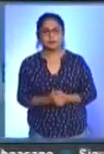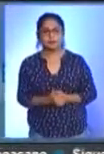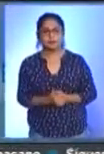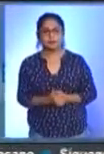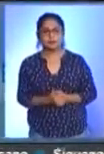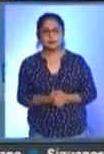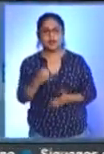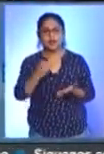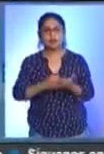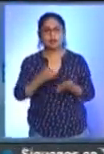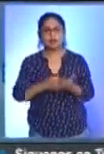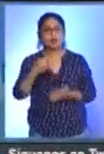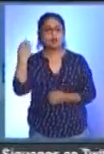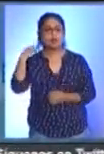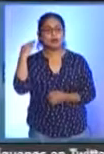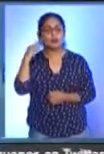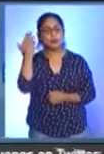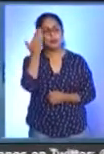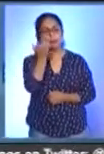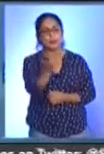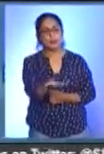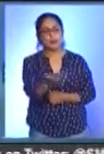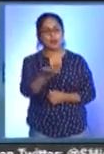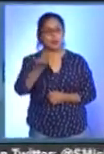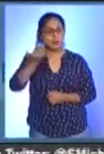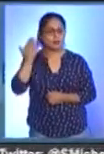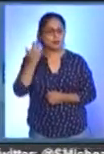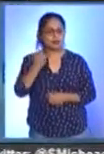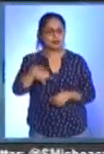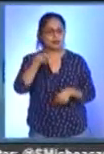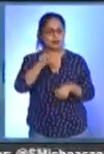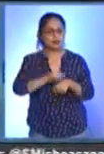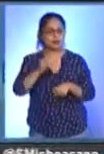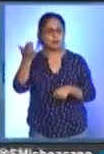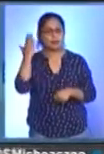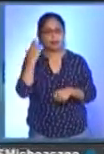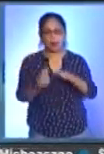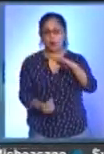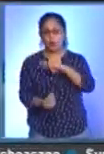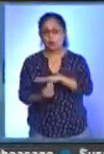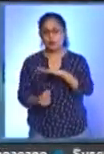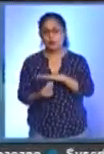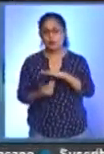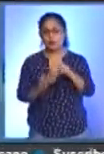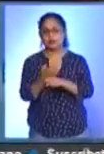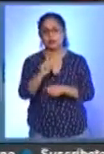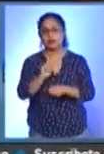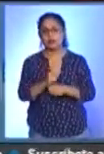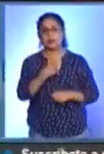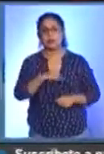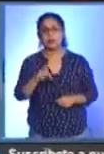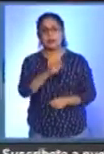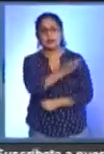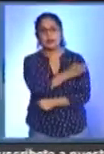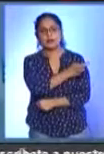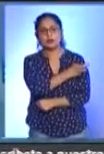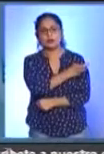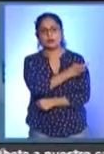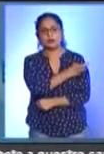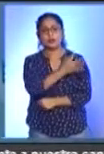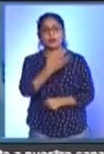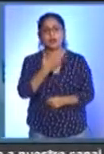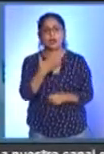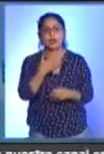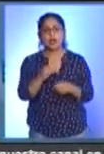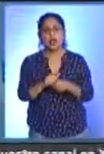El Ayuntamiento de Morelia solicitó desde la semana pasada al Comité Estatal de Vacunación 25 mil dosis de vacuna